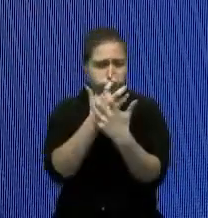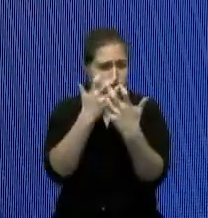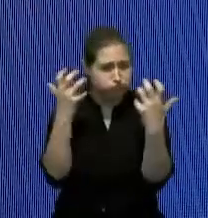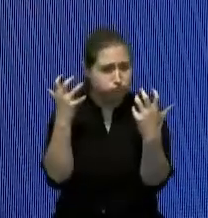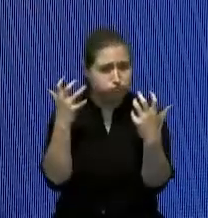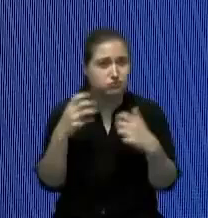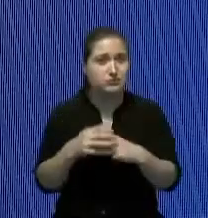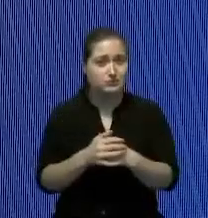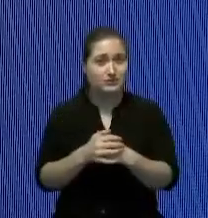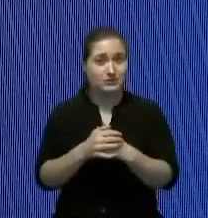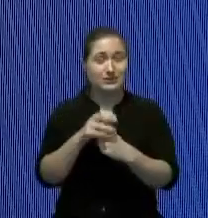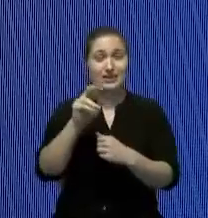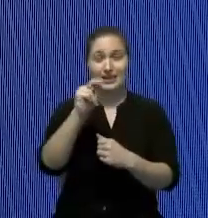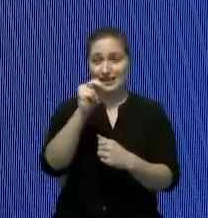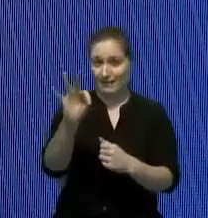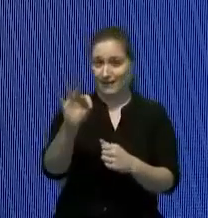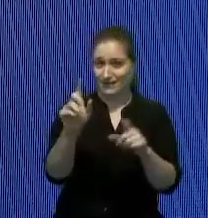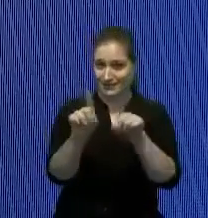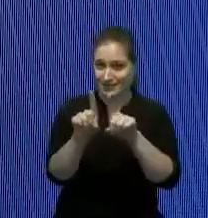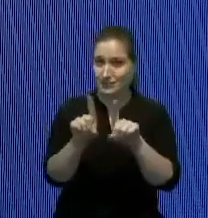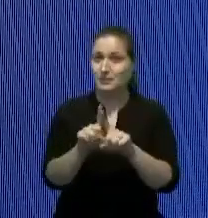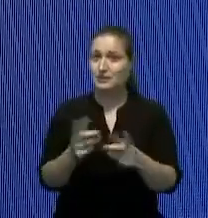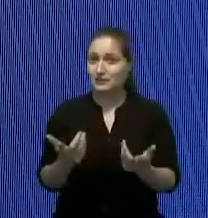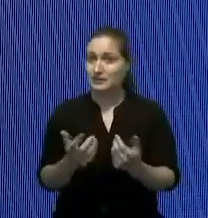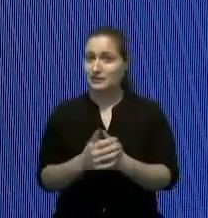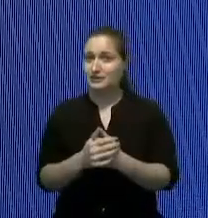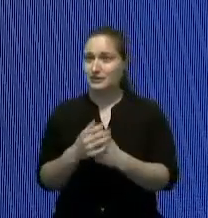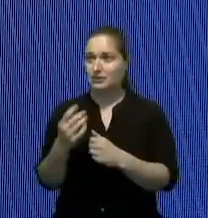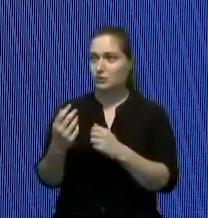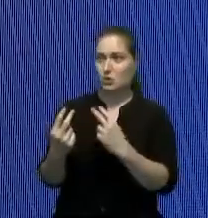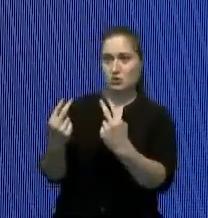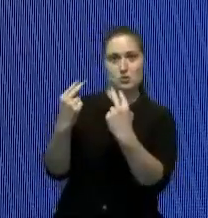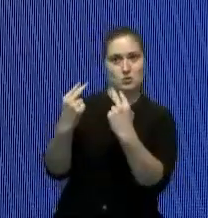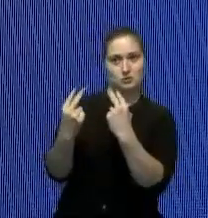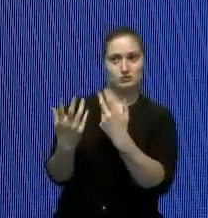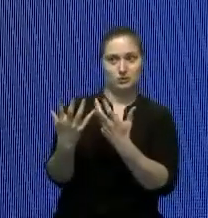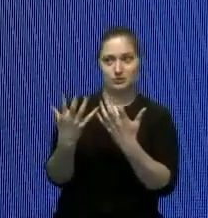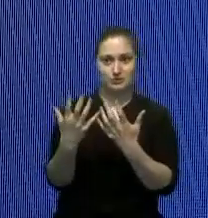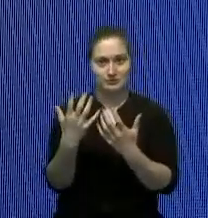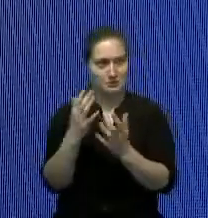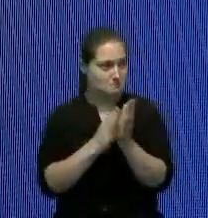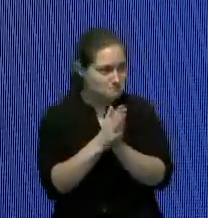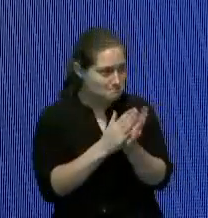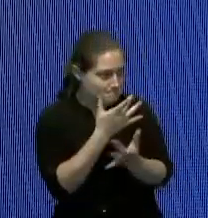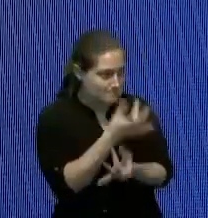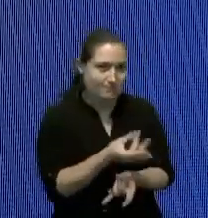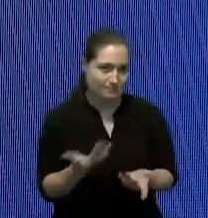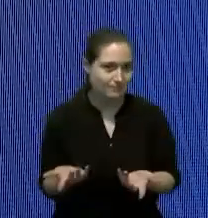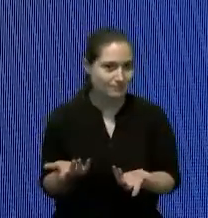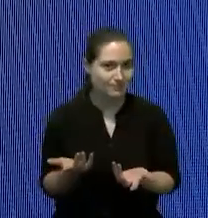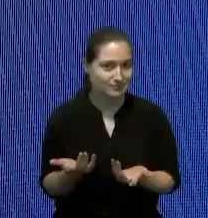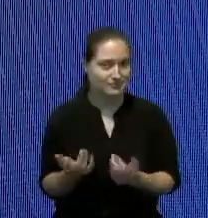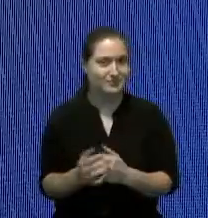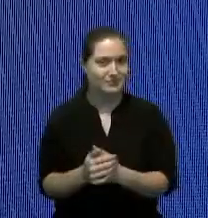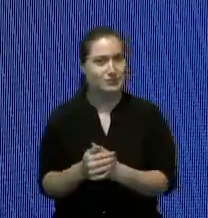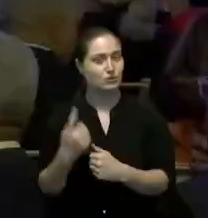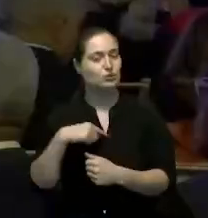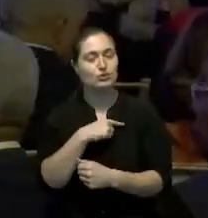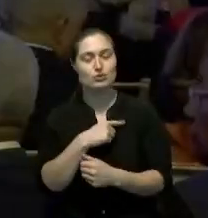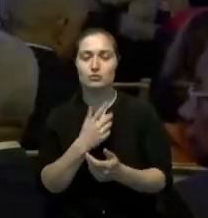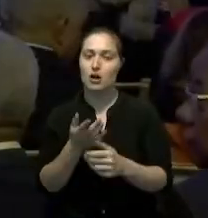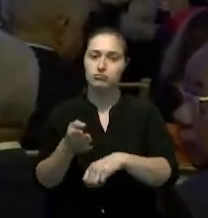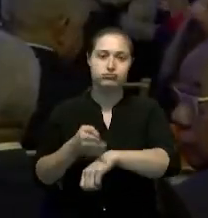con el interés de Netflix pero les aseguro que eso va a complementarse con las televisores locales de ustedes